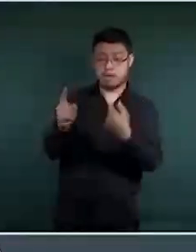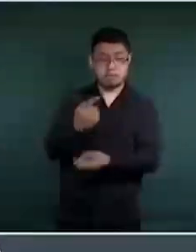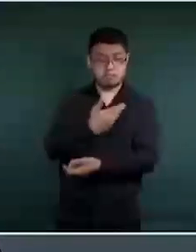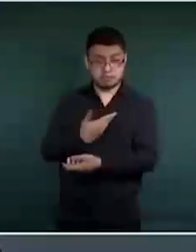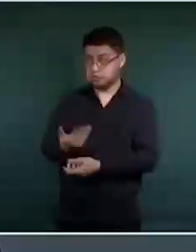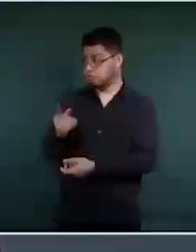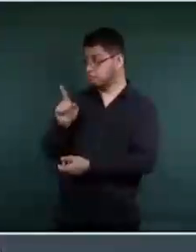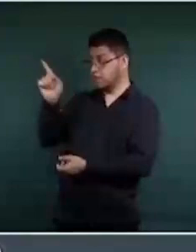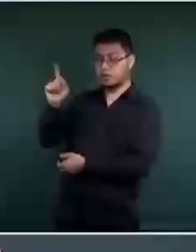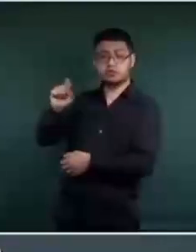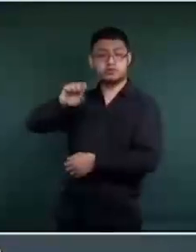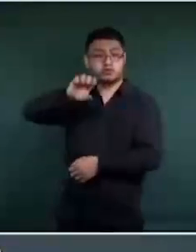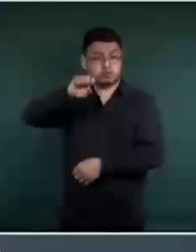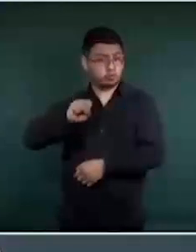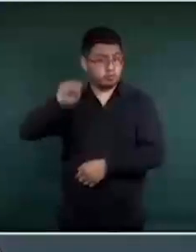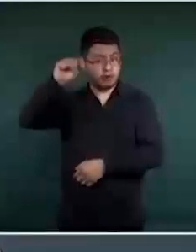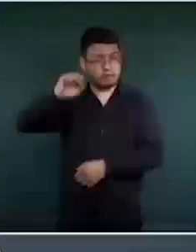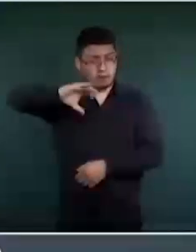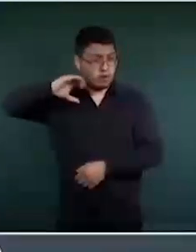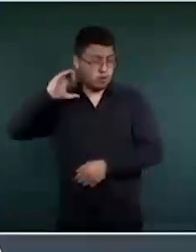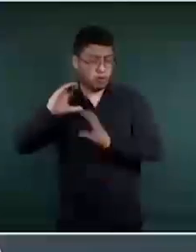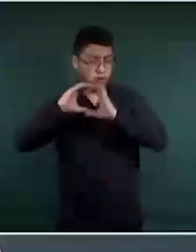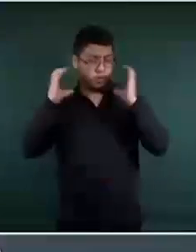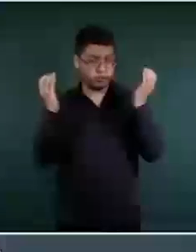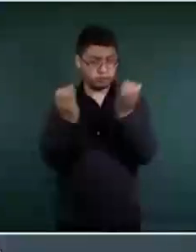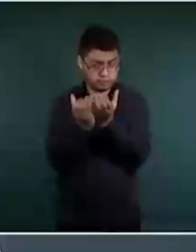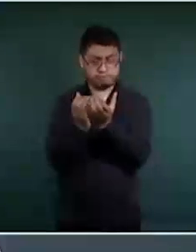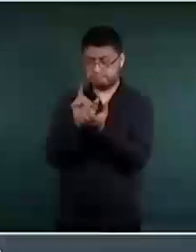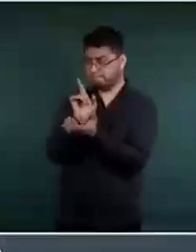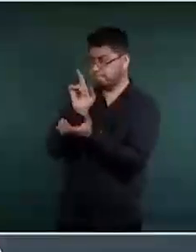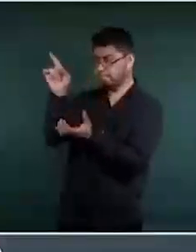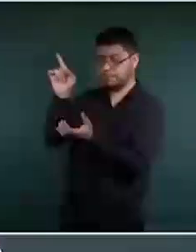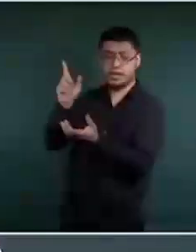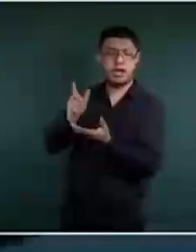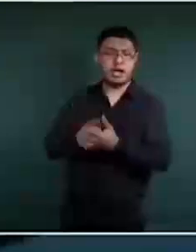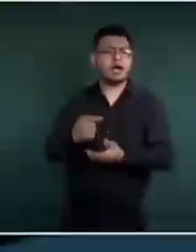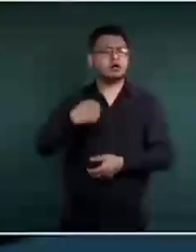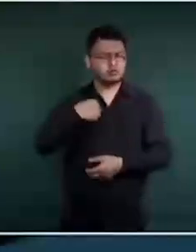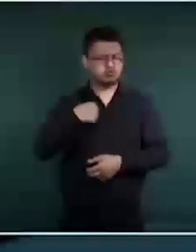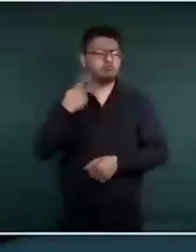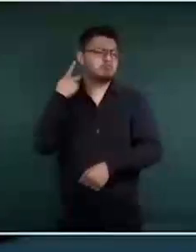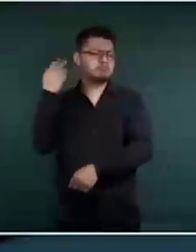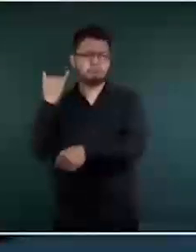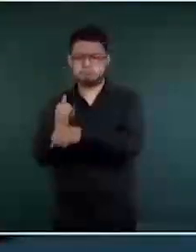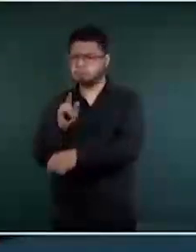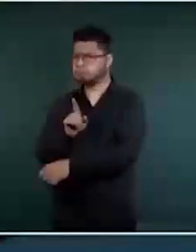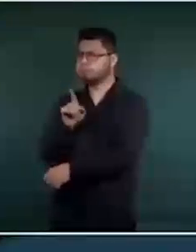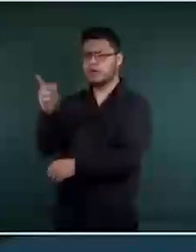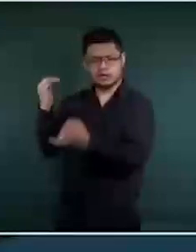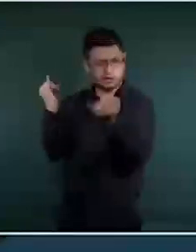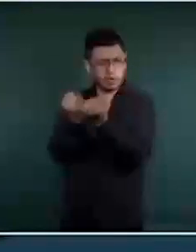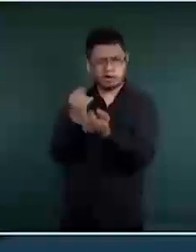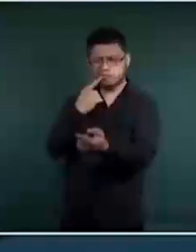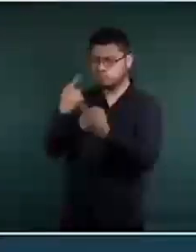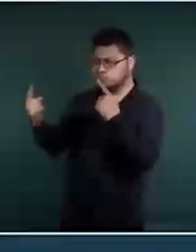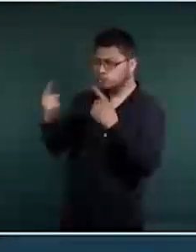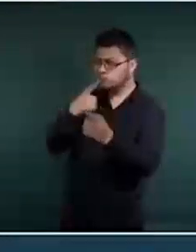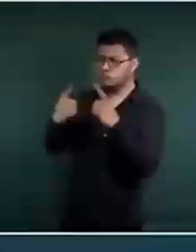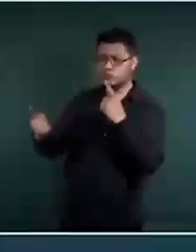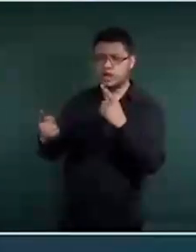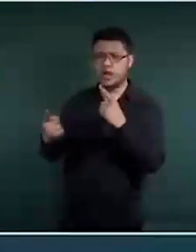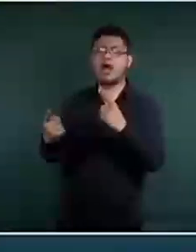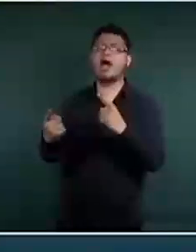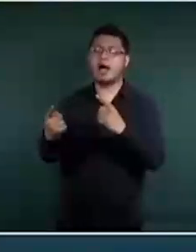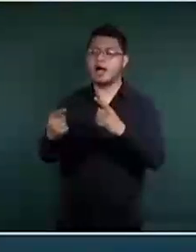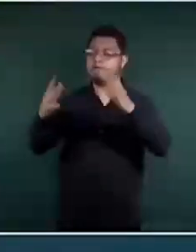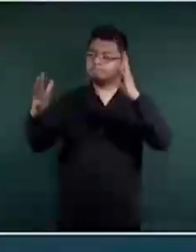Corte, con el fiscal de la República y hemos llegado al